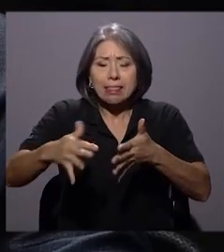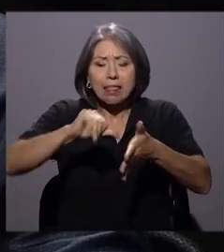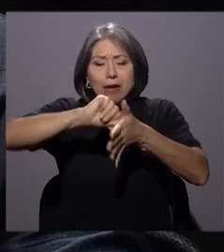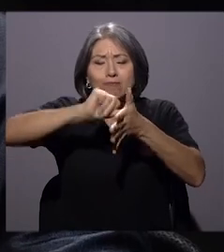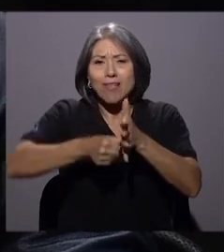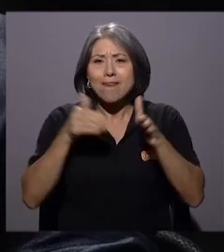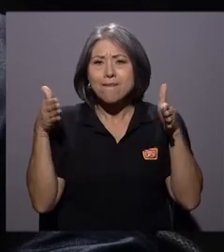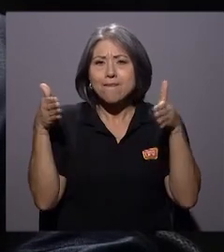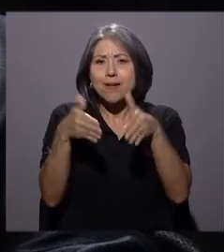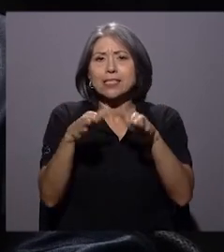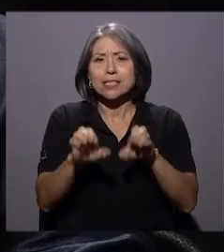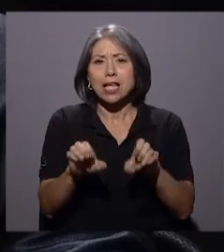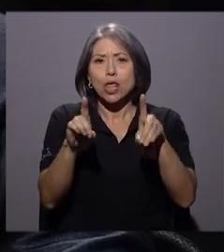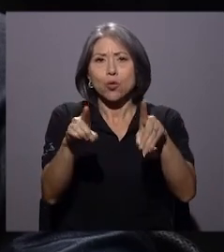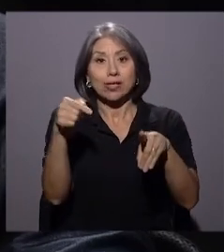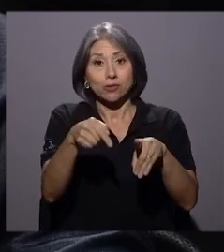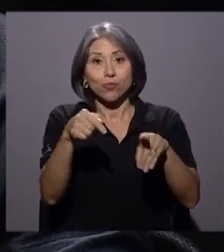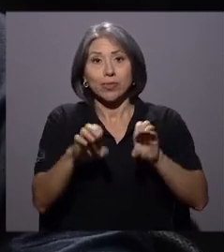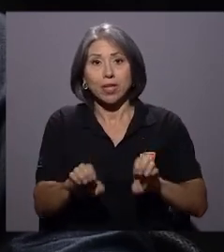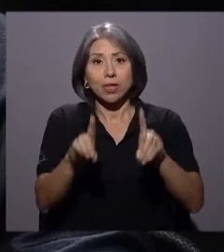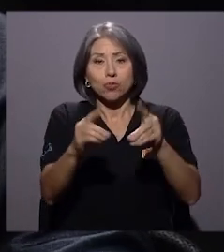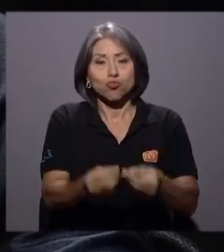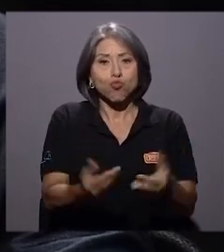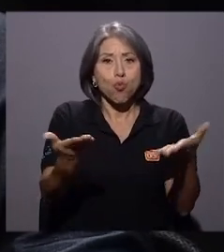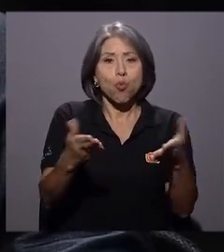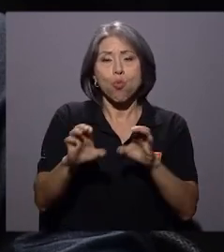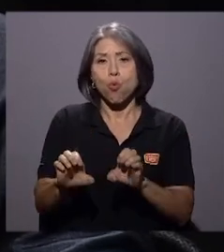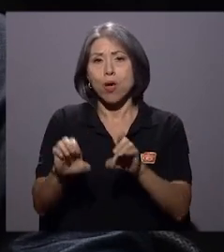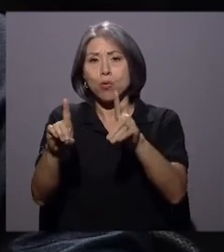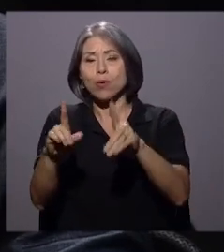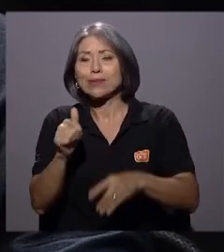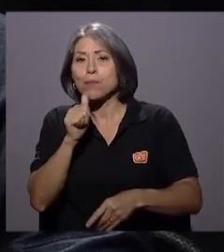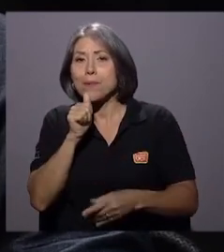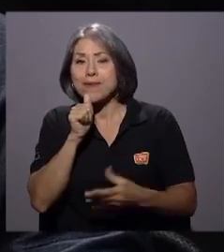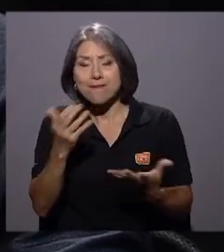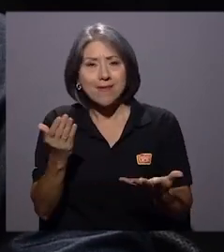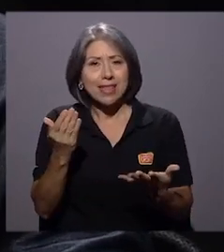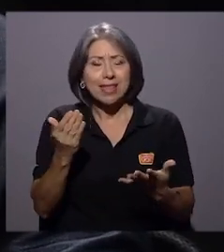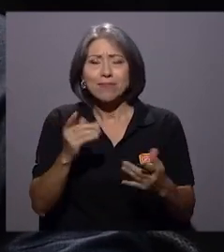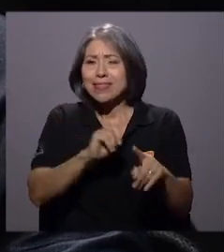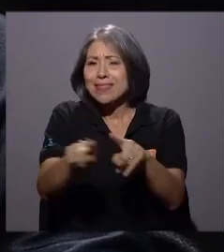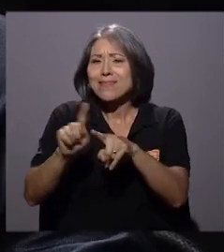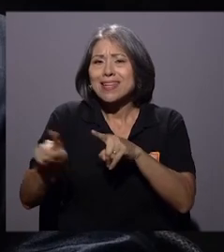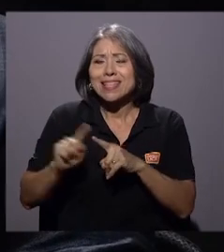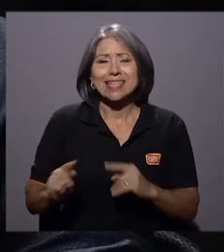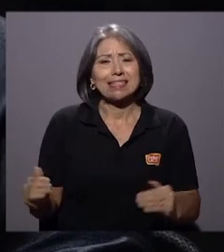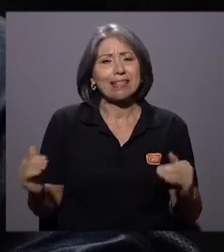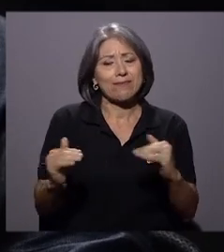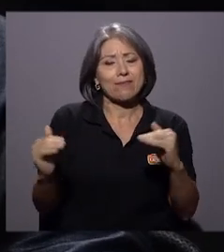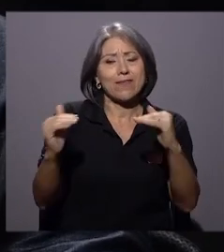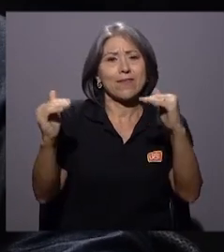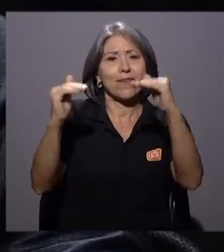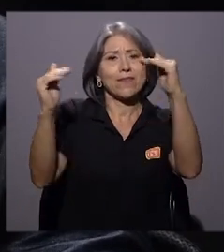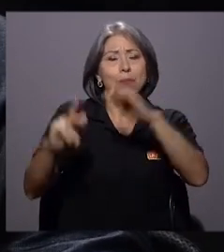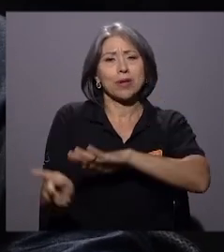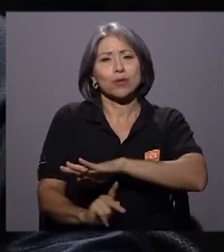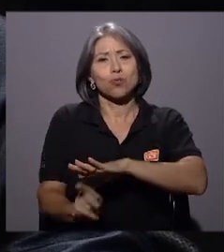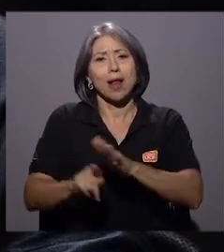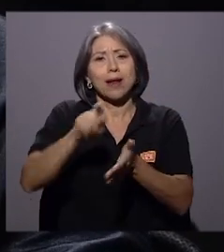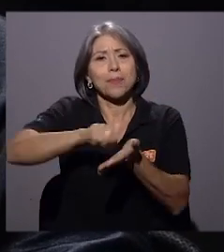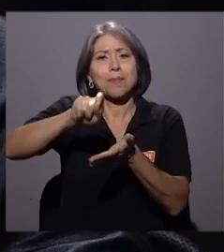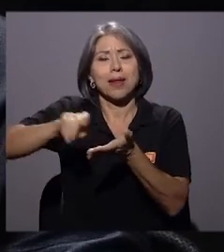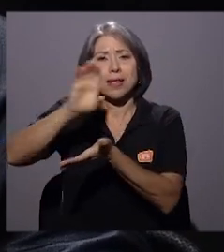educación, educación pública, educación privada, en todos sus niveles, desde la preescolar, primaria, secundaria y la